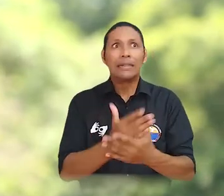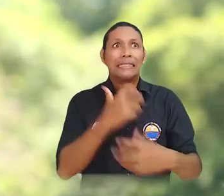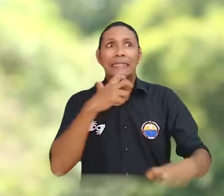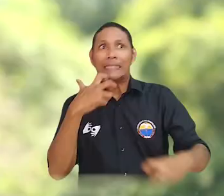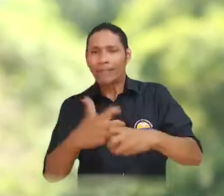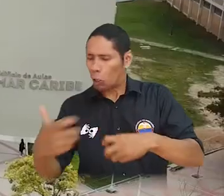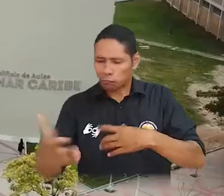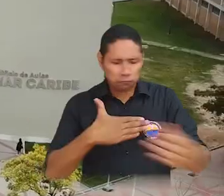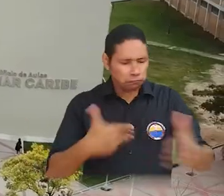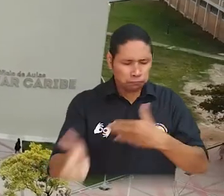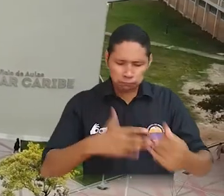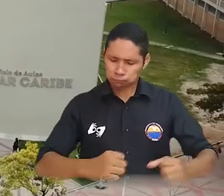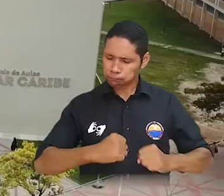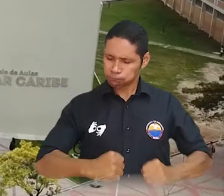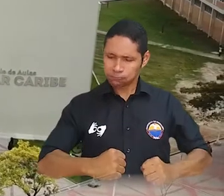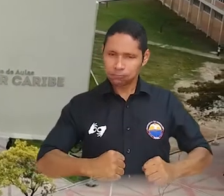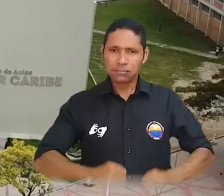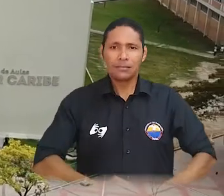dificultad.